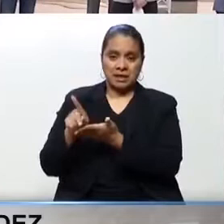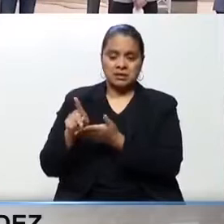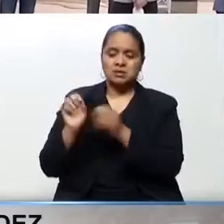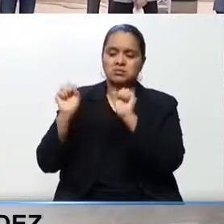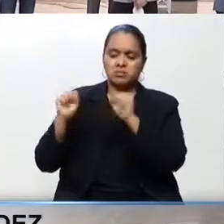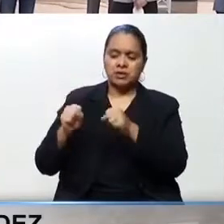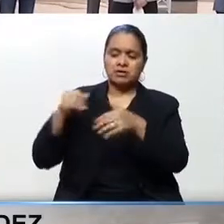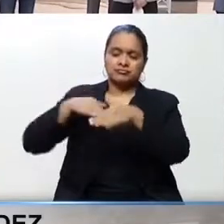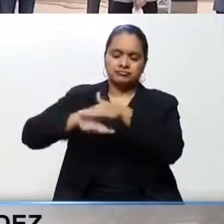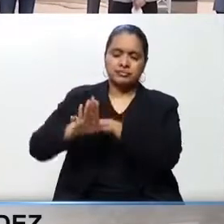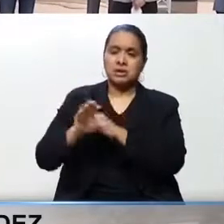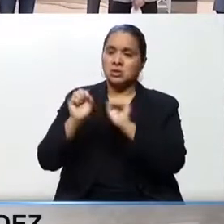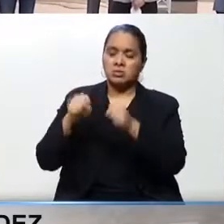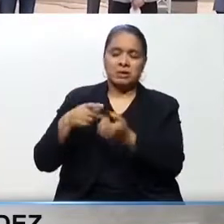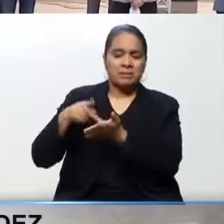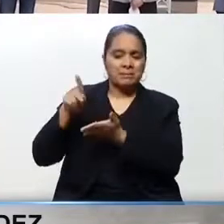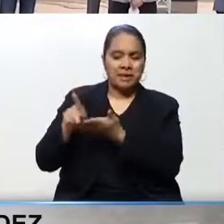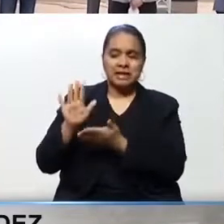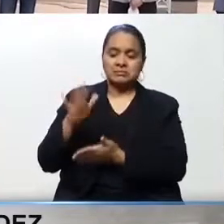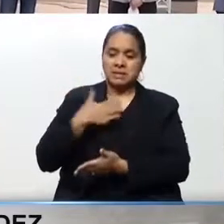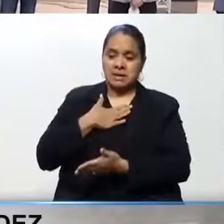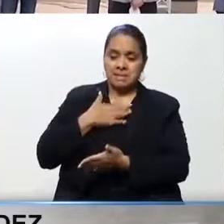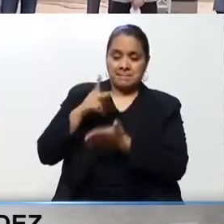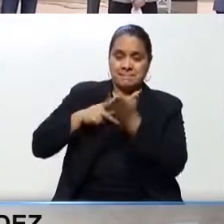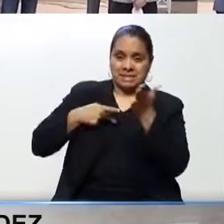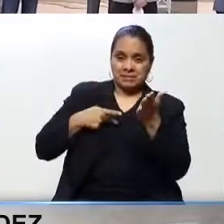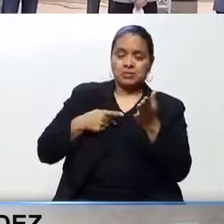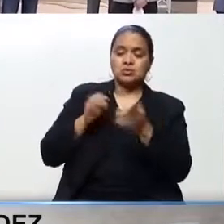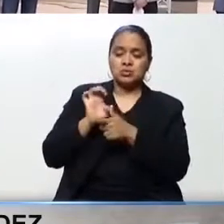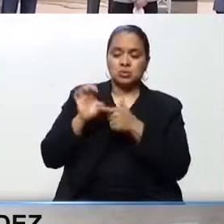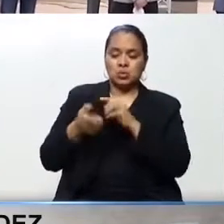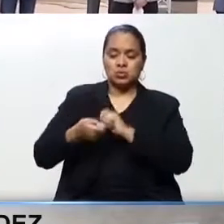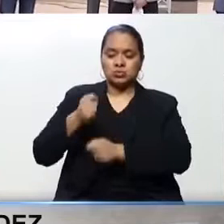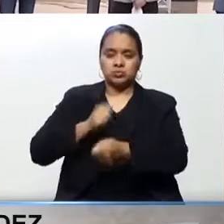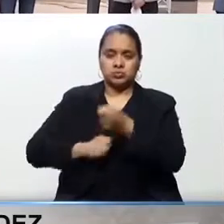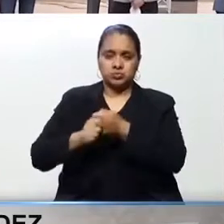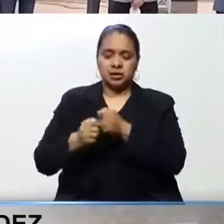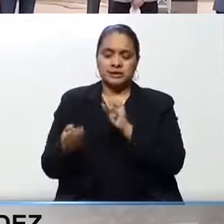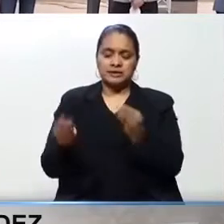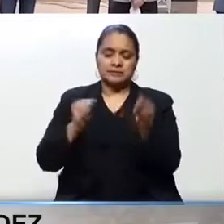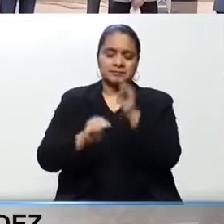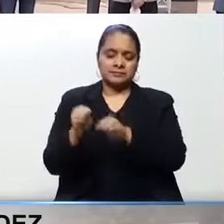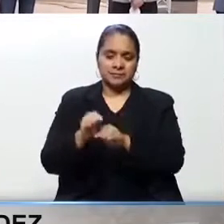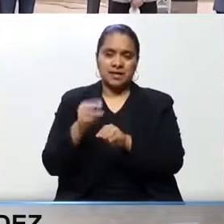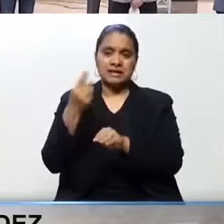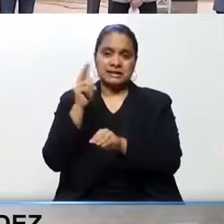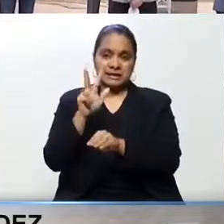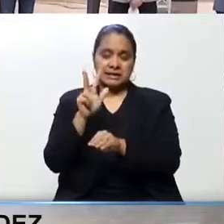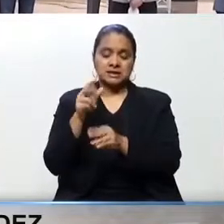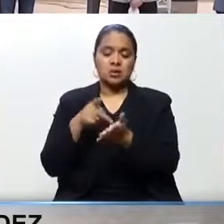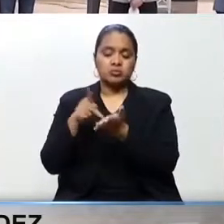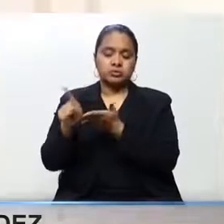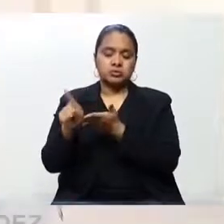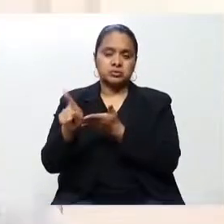microfinancieras, cooperativas, a reestructurar su deuda, incluyendo que sus próximas tres cuotas de